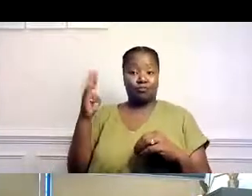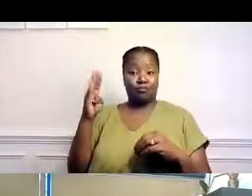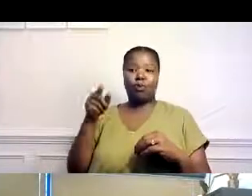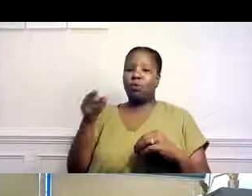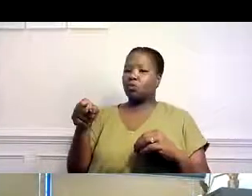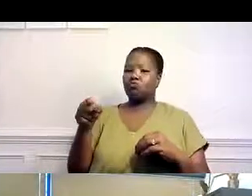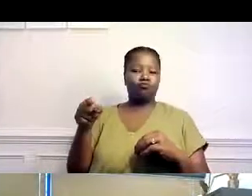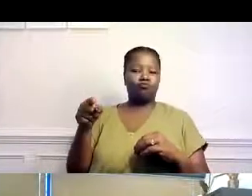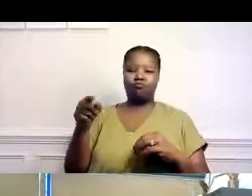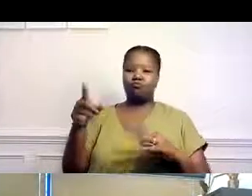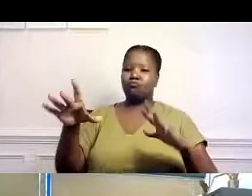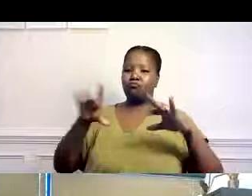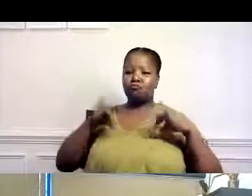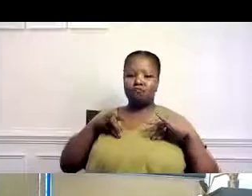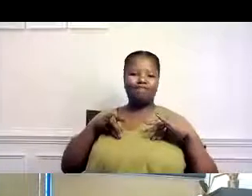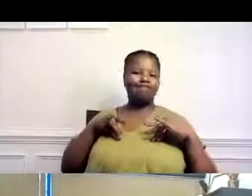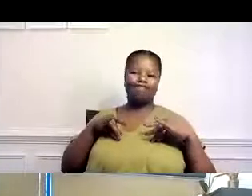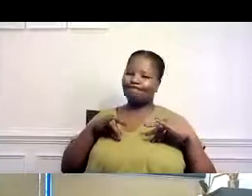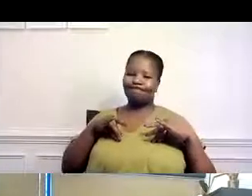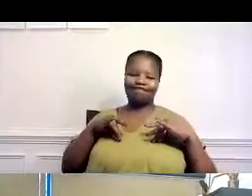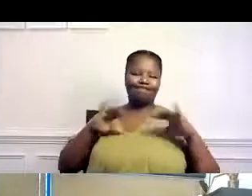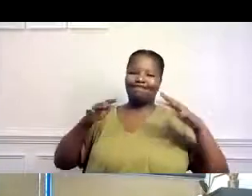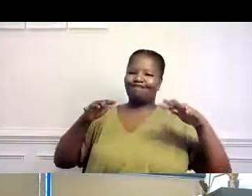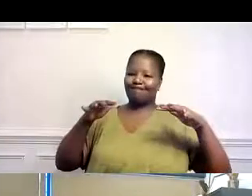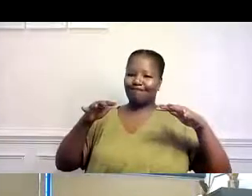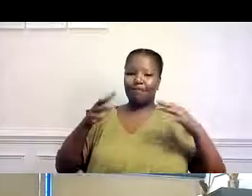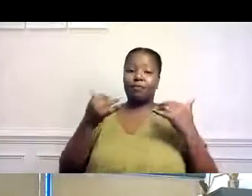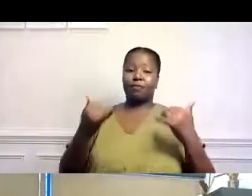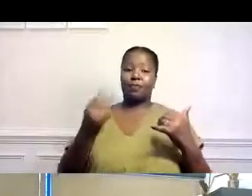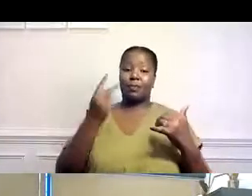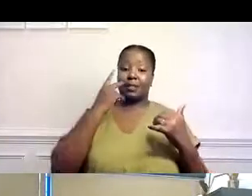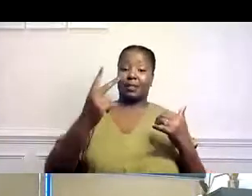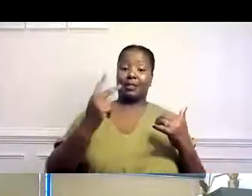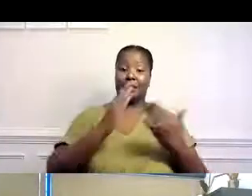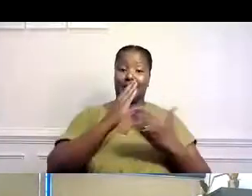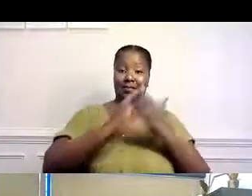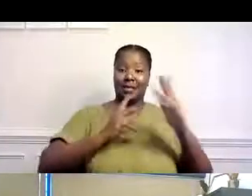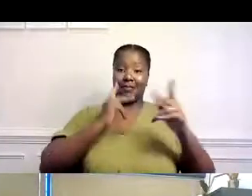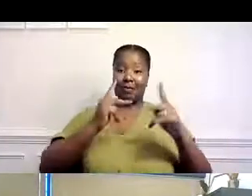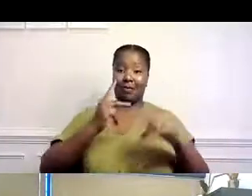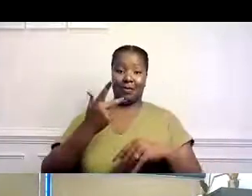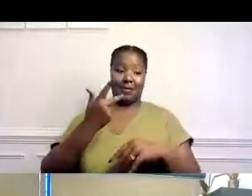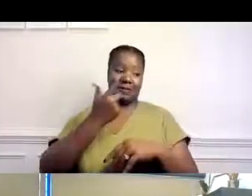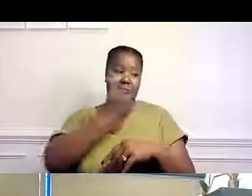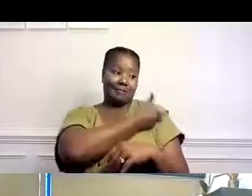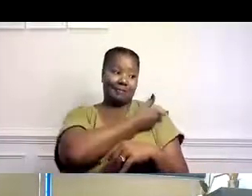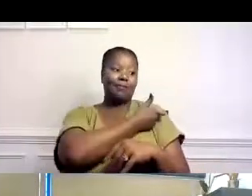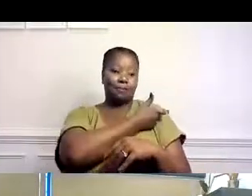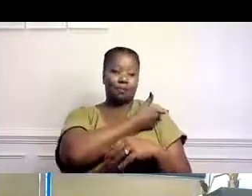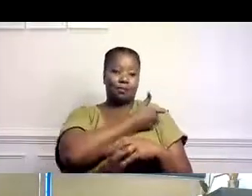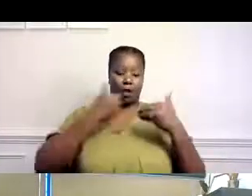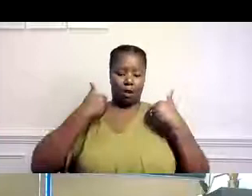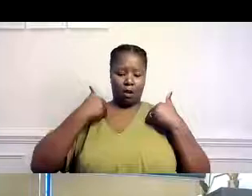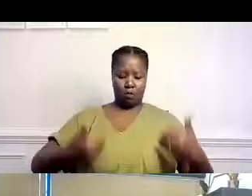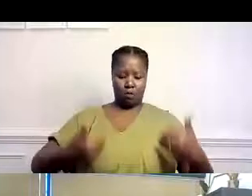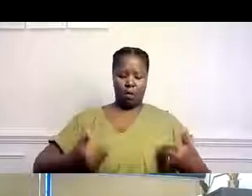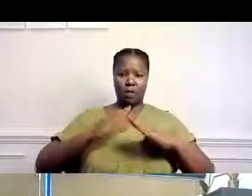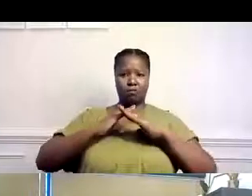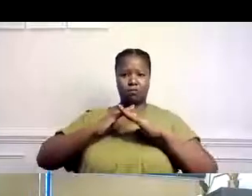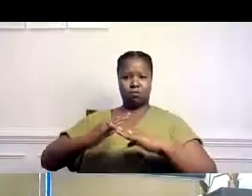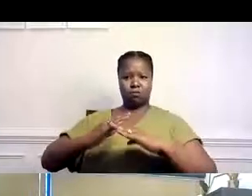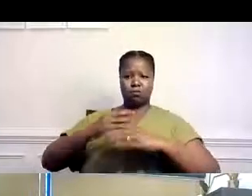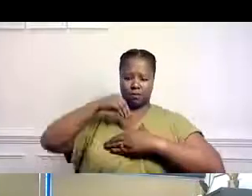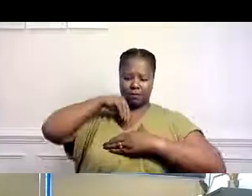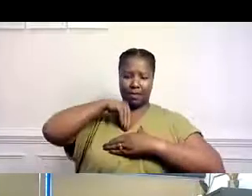azul, son aquellos que son propensos. Pero como puede ver aquí, la mayoría de personas o entre más personas